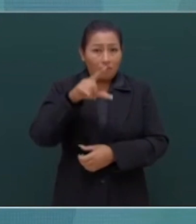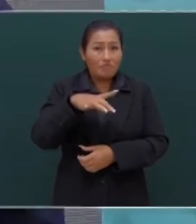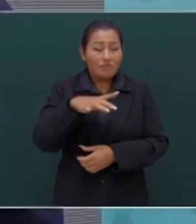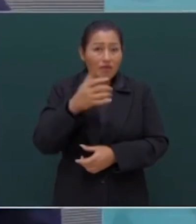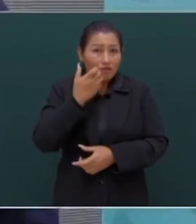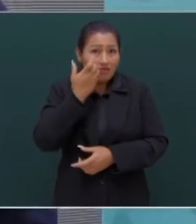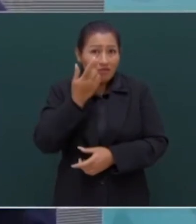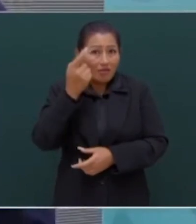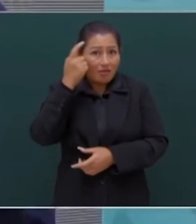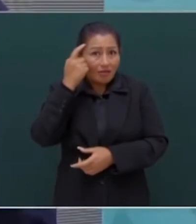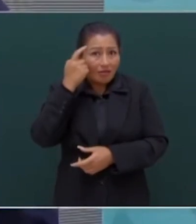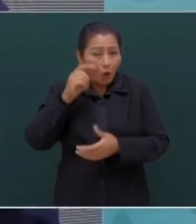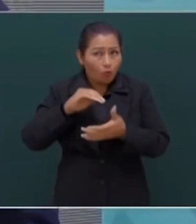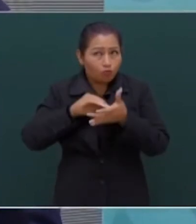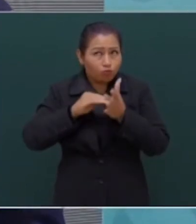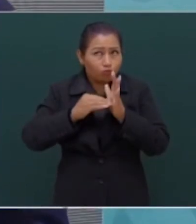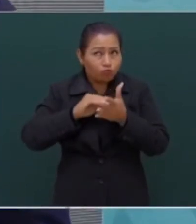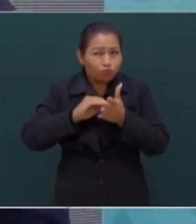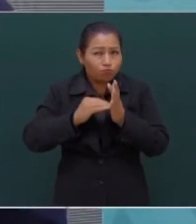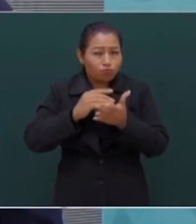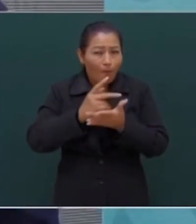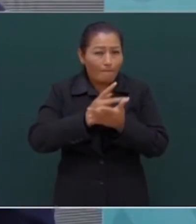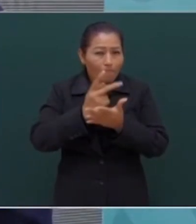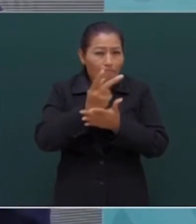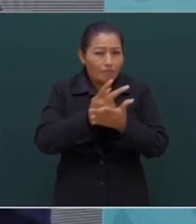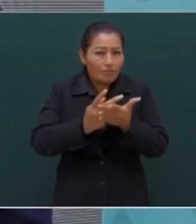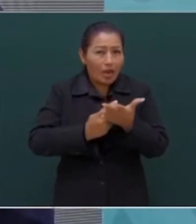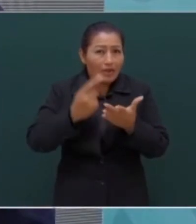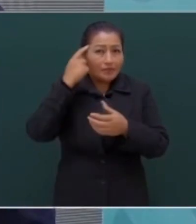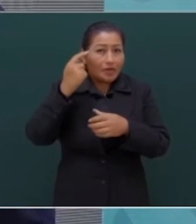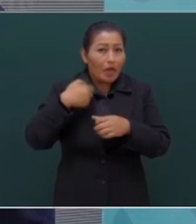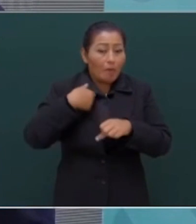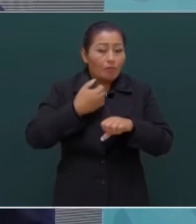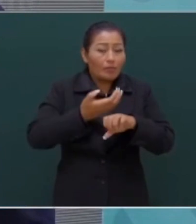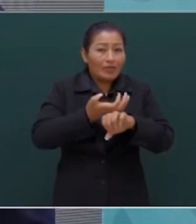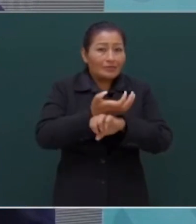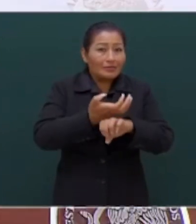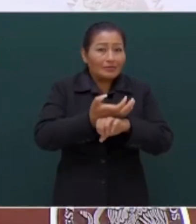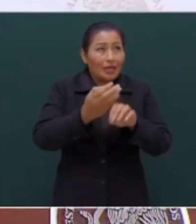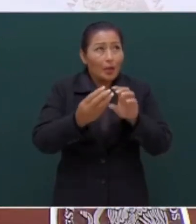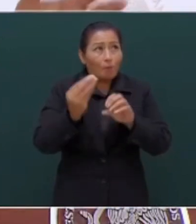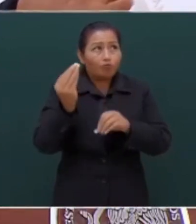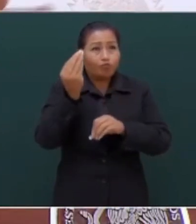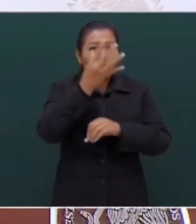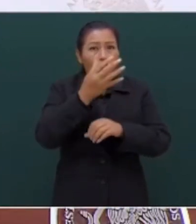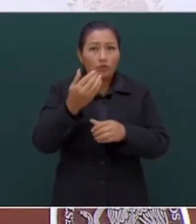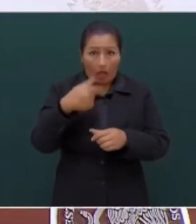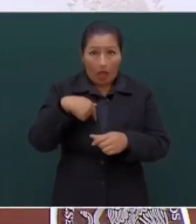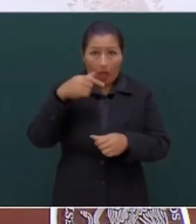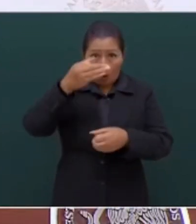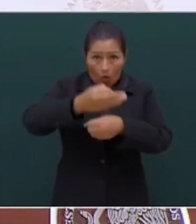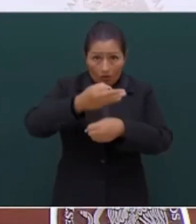esos planes, también en el extranjero. ¿No ven ahora, pues,